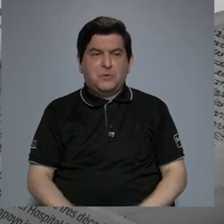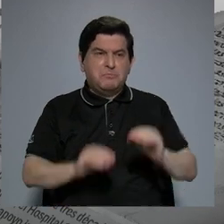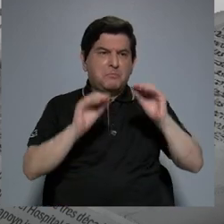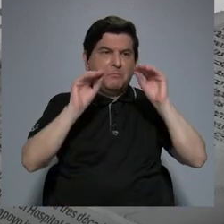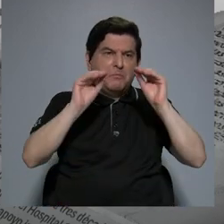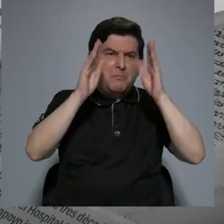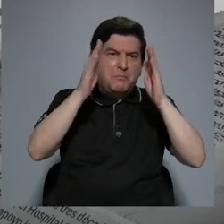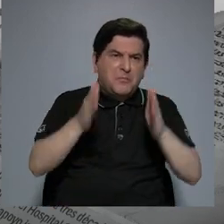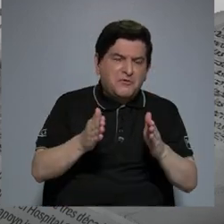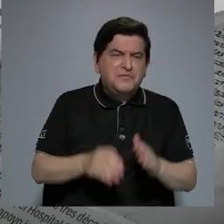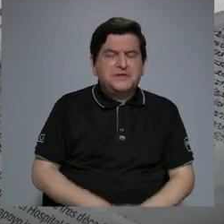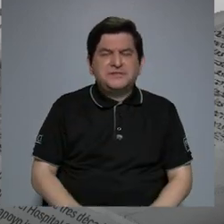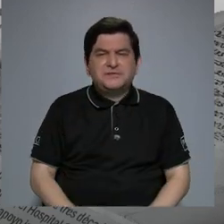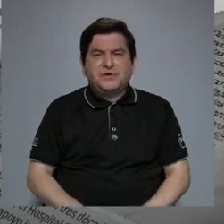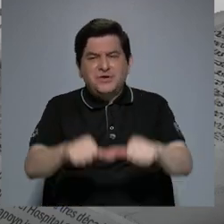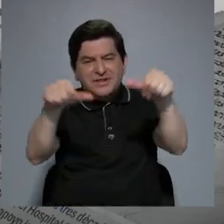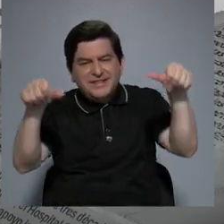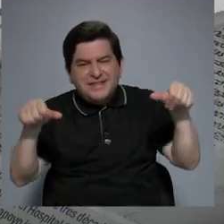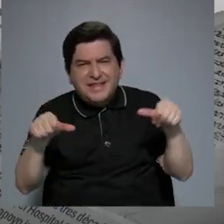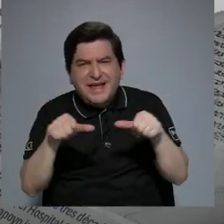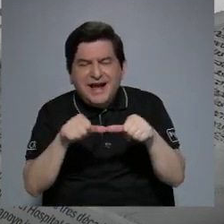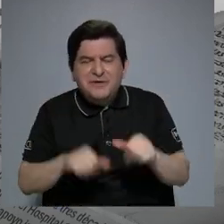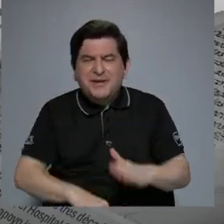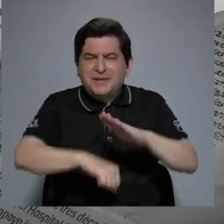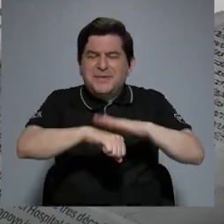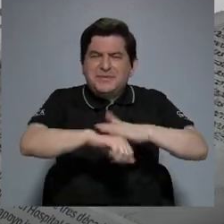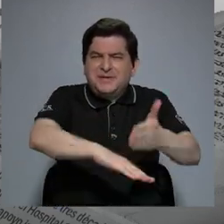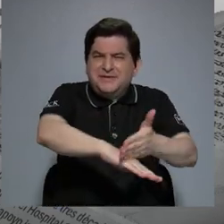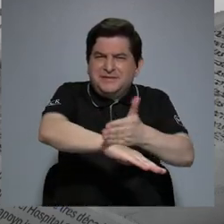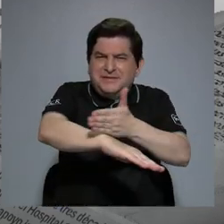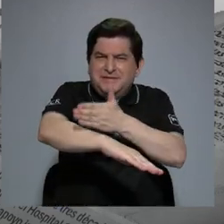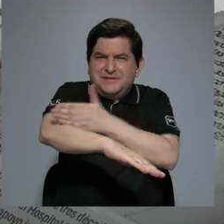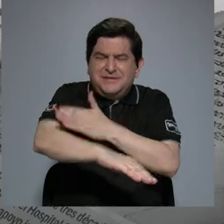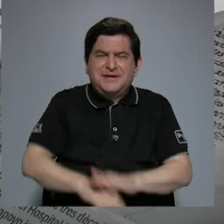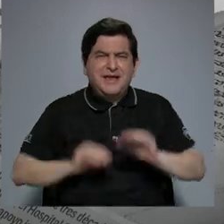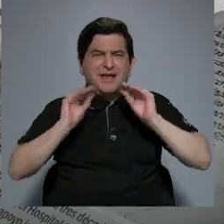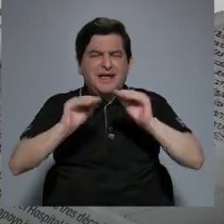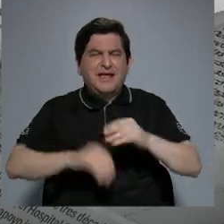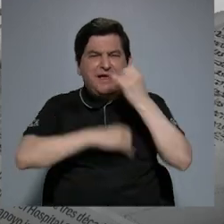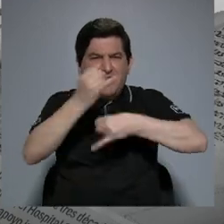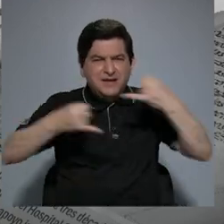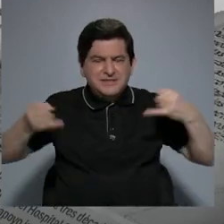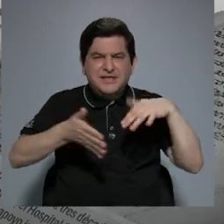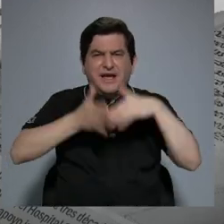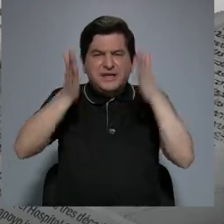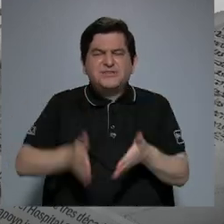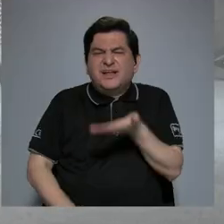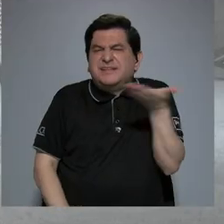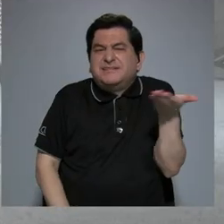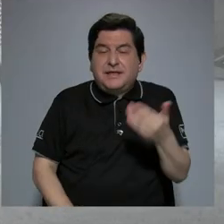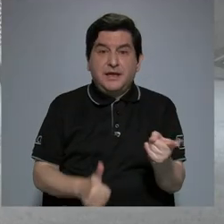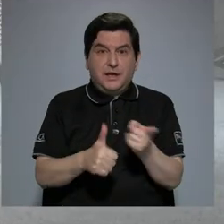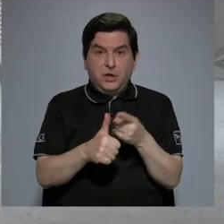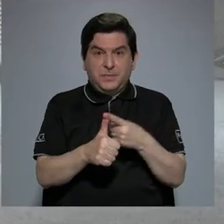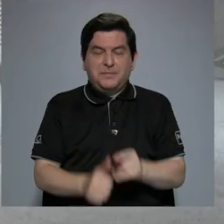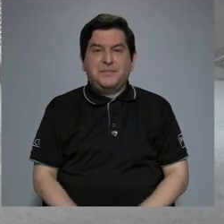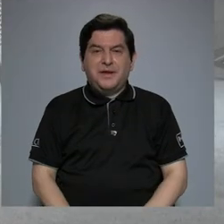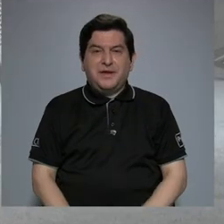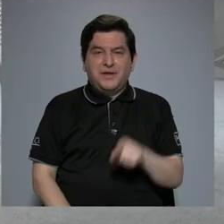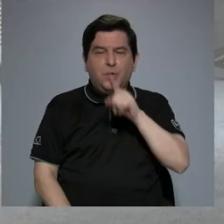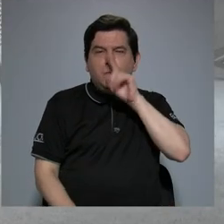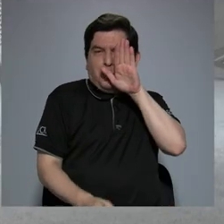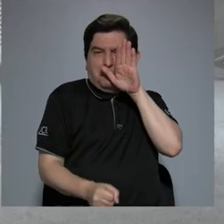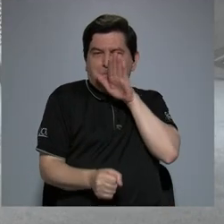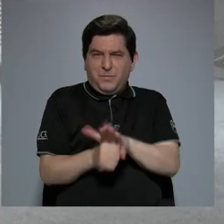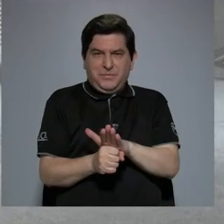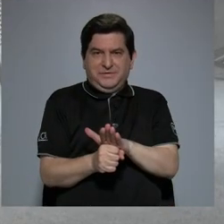maestro, docente en el aula para mejorar la enseñanza del idioma a sus estudiantes? Bueno, lo primero es la mística, ¿verdad?